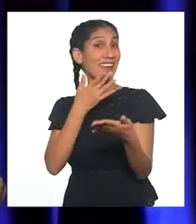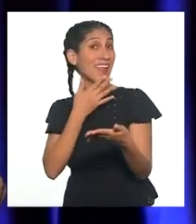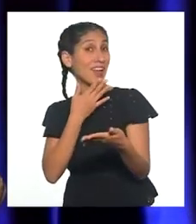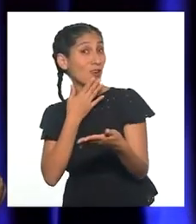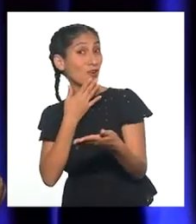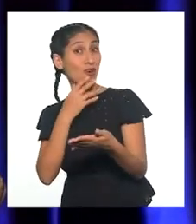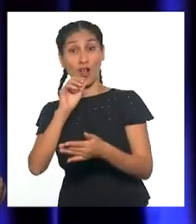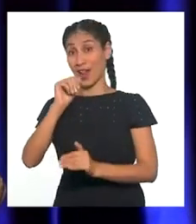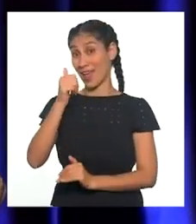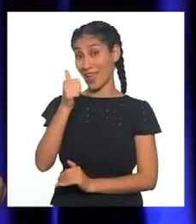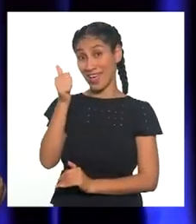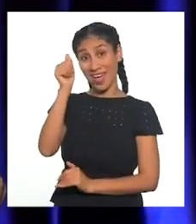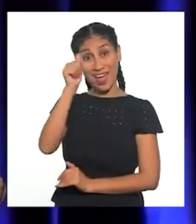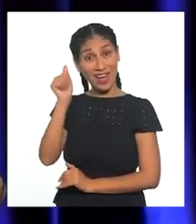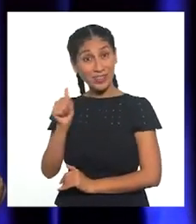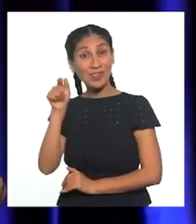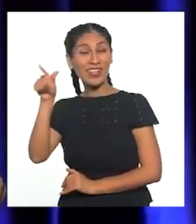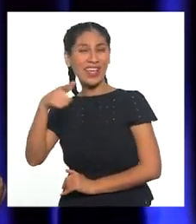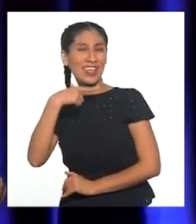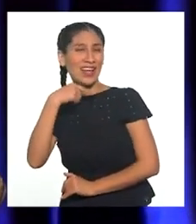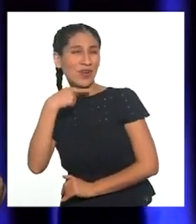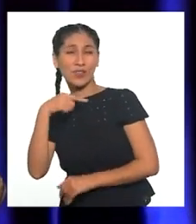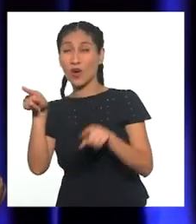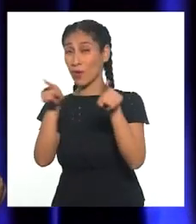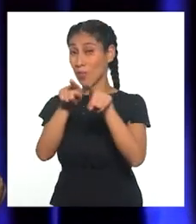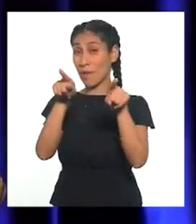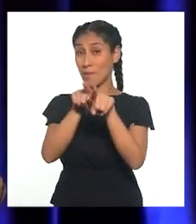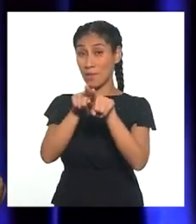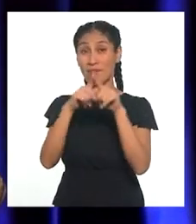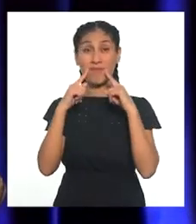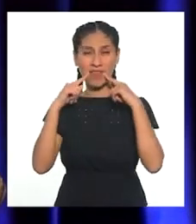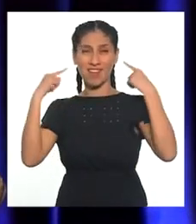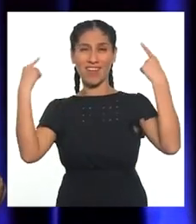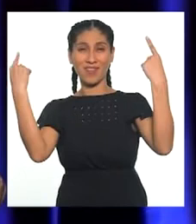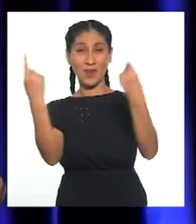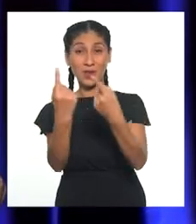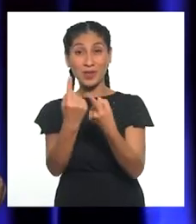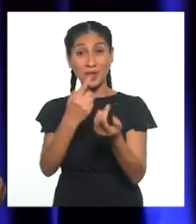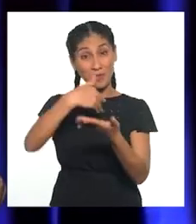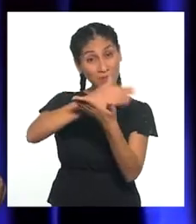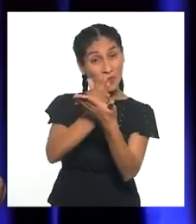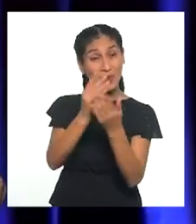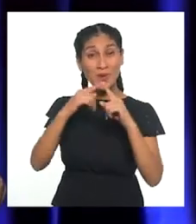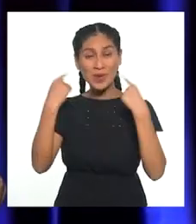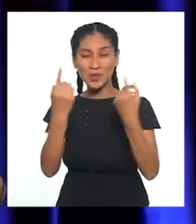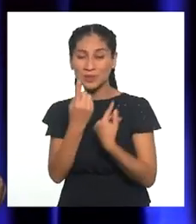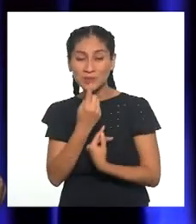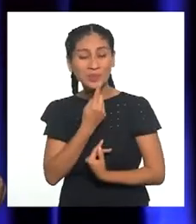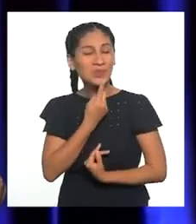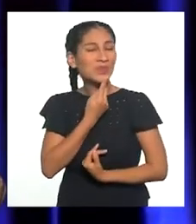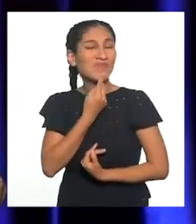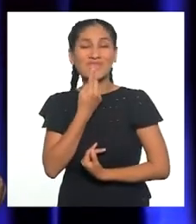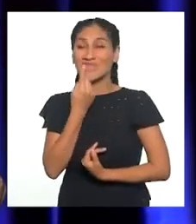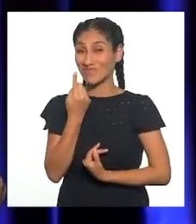su preferido, o el aroma del pastel recién horneado que preparábamos juntos cuando era niña.